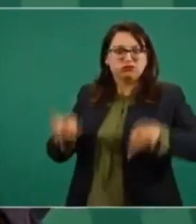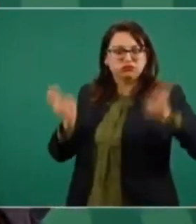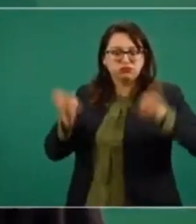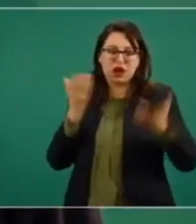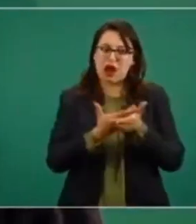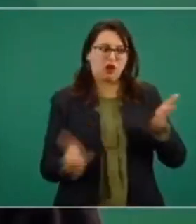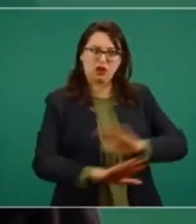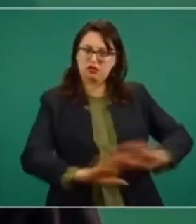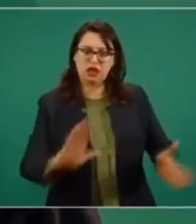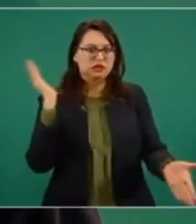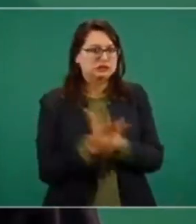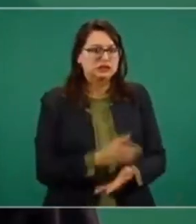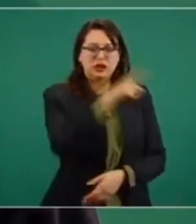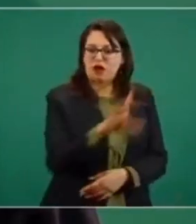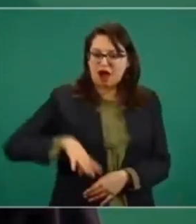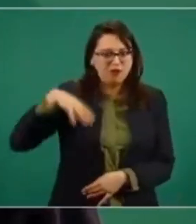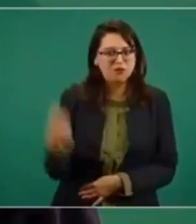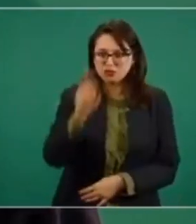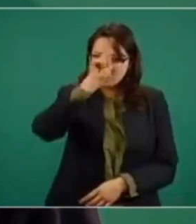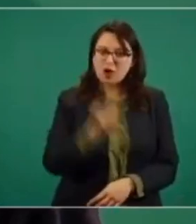no tienen llanadera.